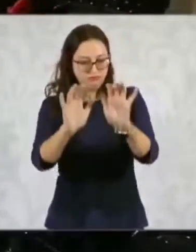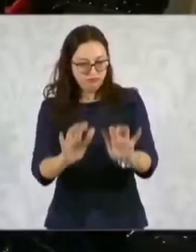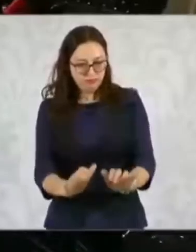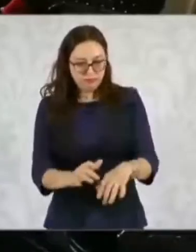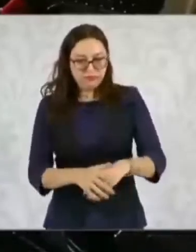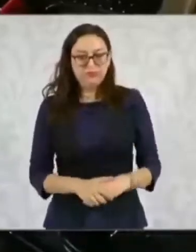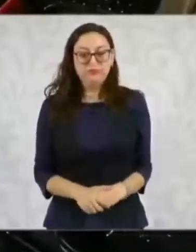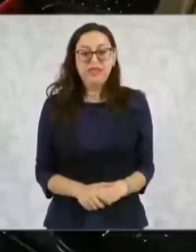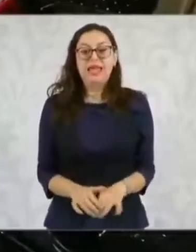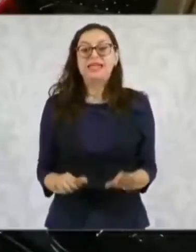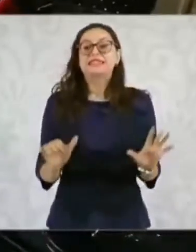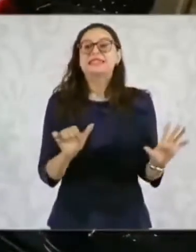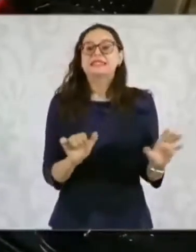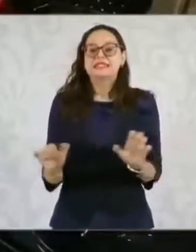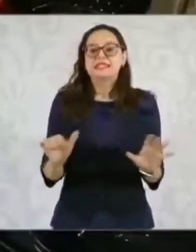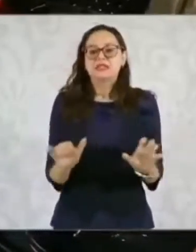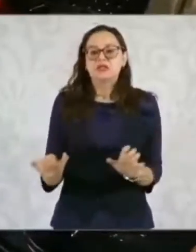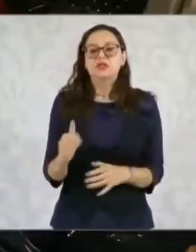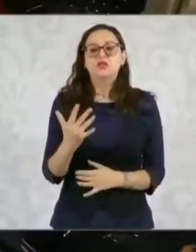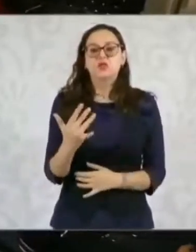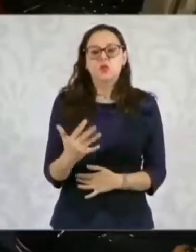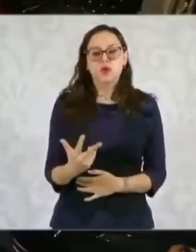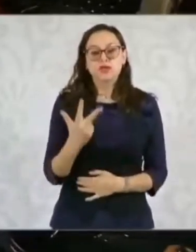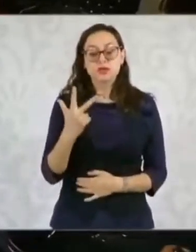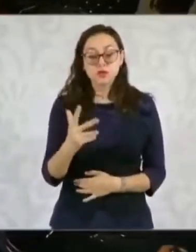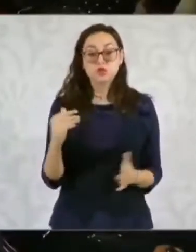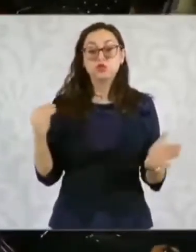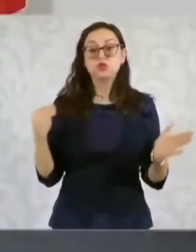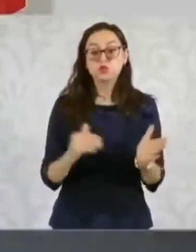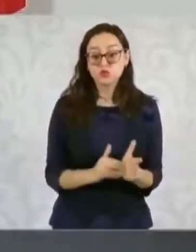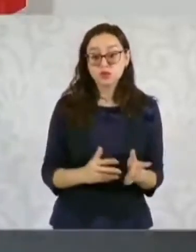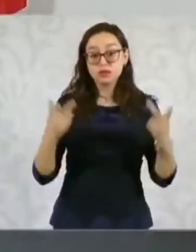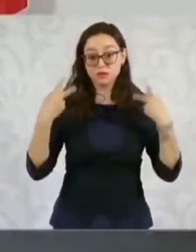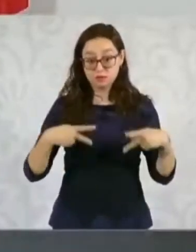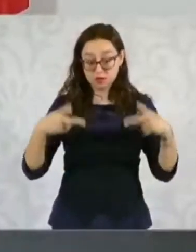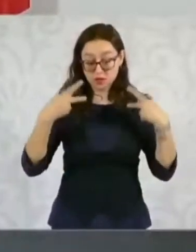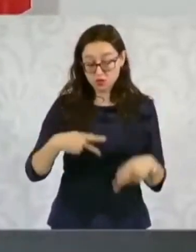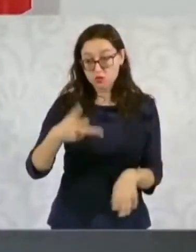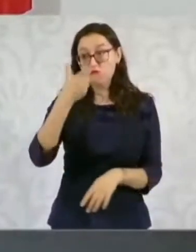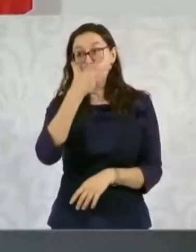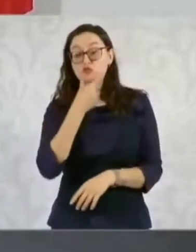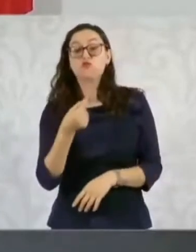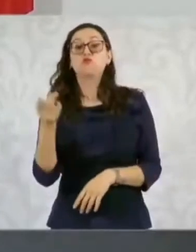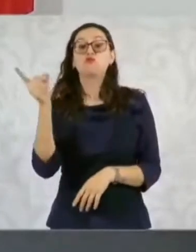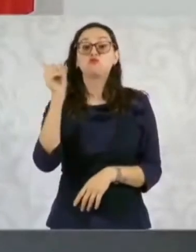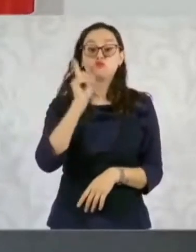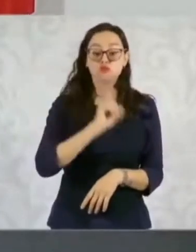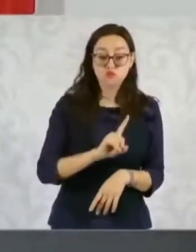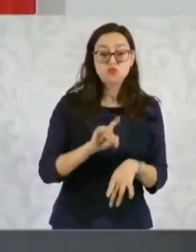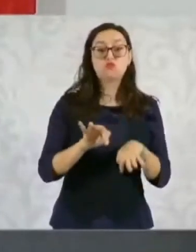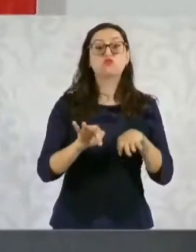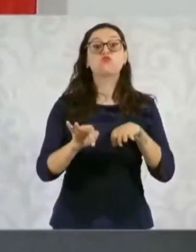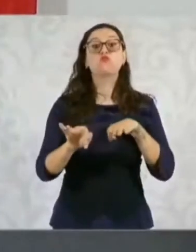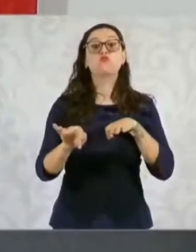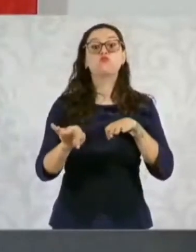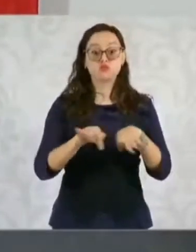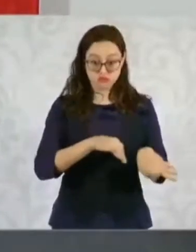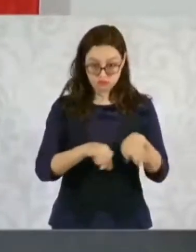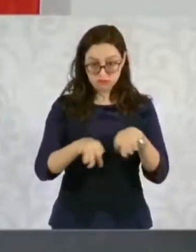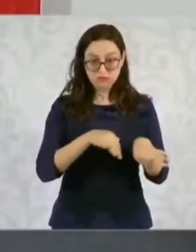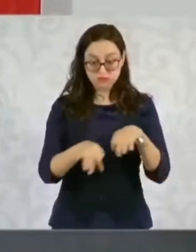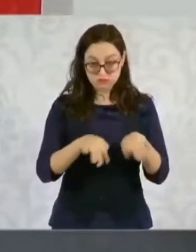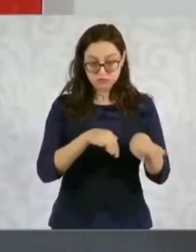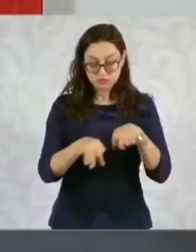Son 658 mil trabajadores y trabajadoras que están